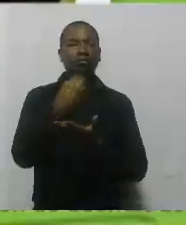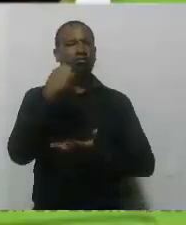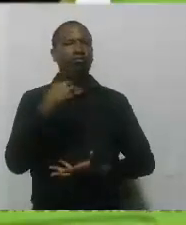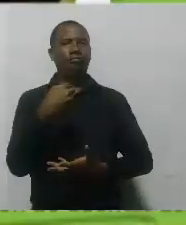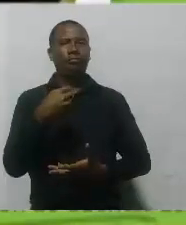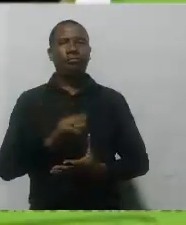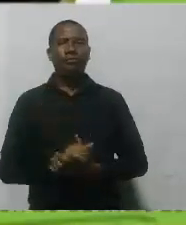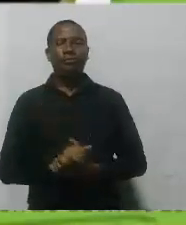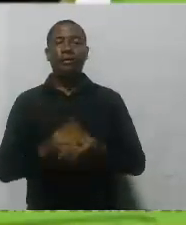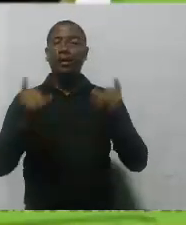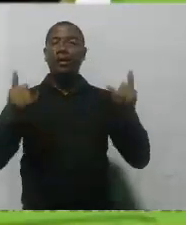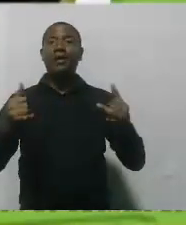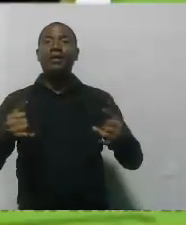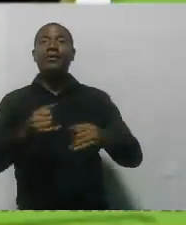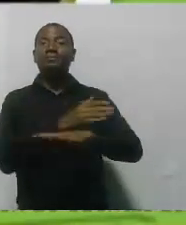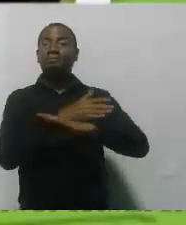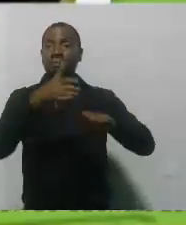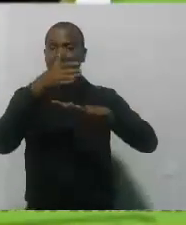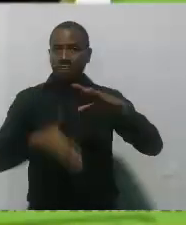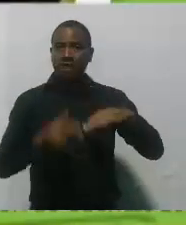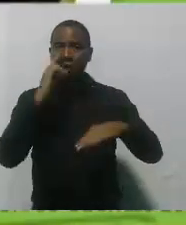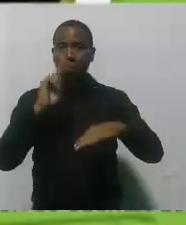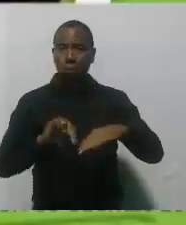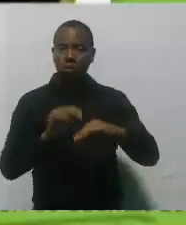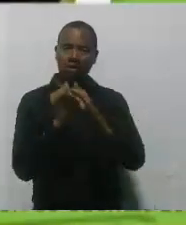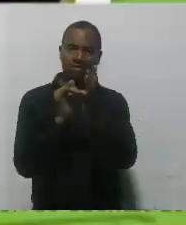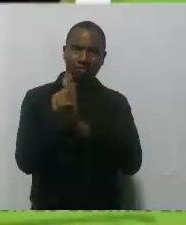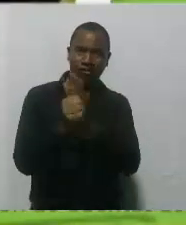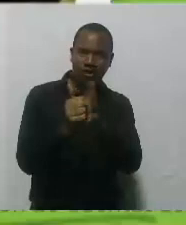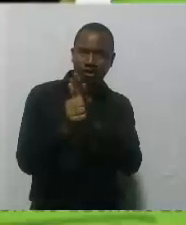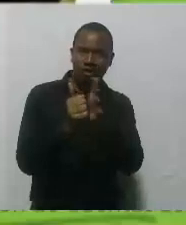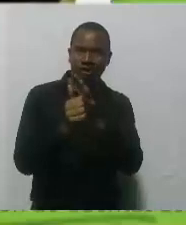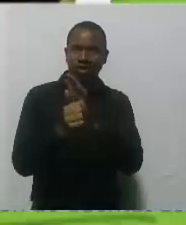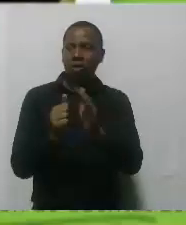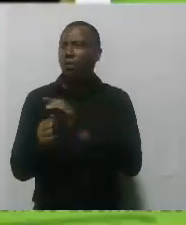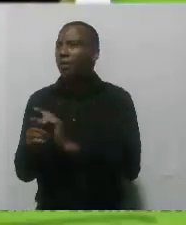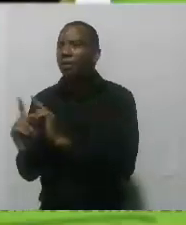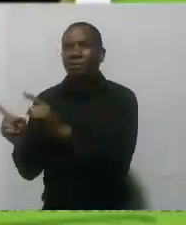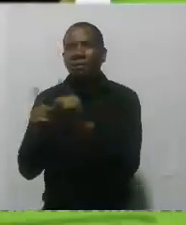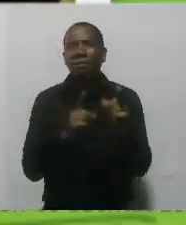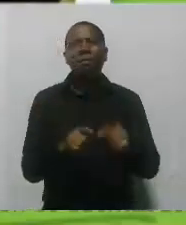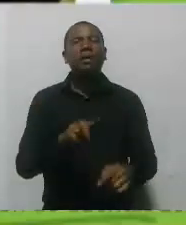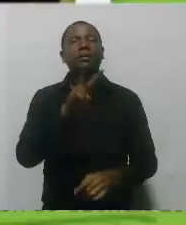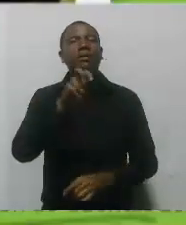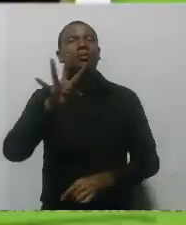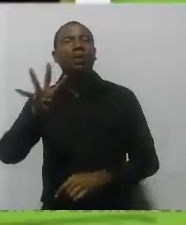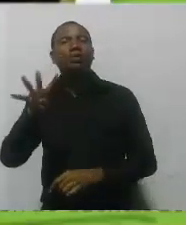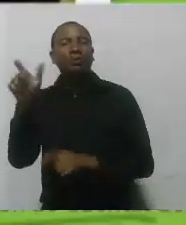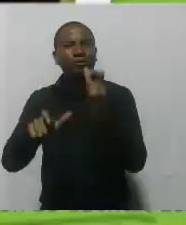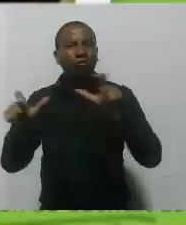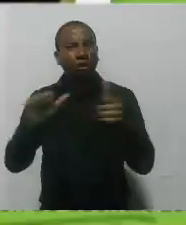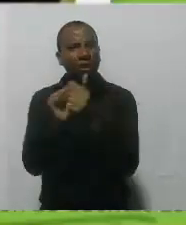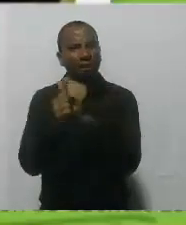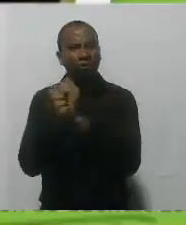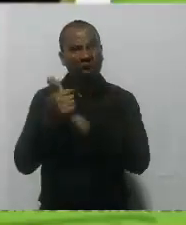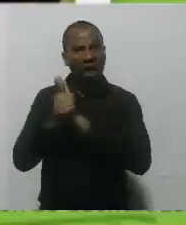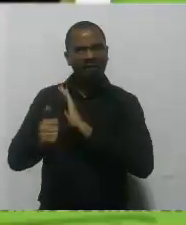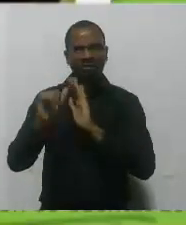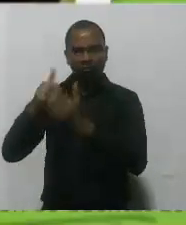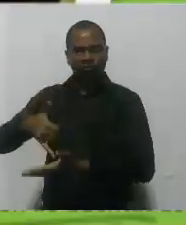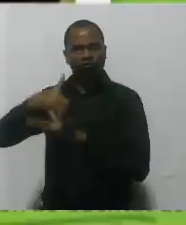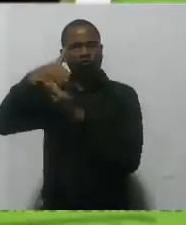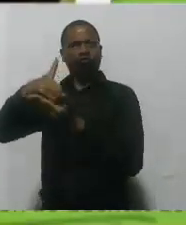del informe hemos entregado apoyos y estímulos a 74 deportistas pero en estos dos últimos meses